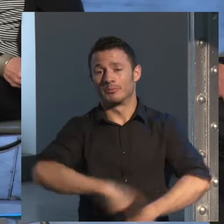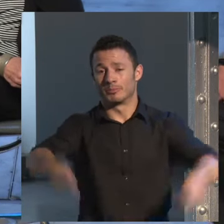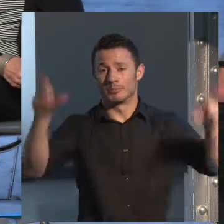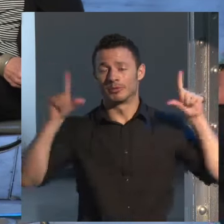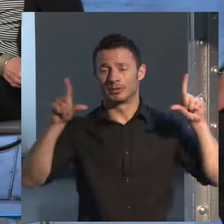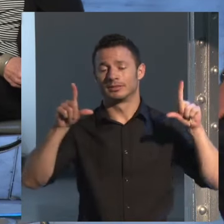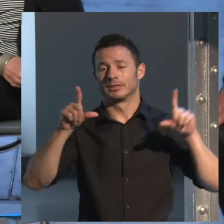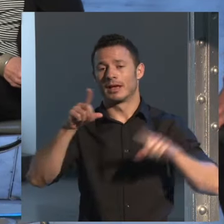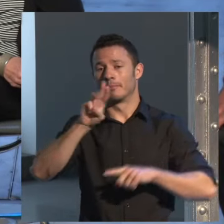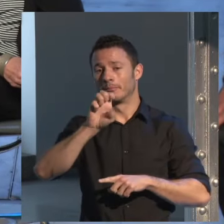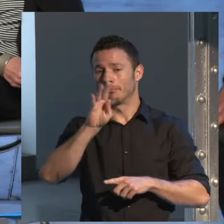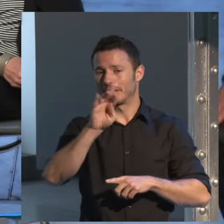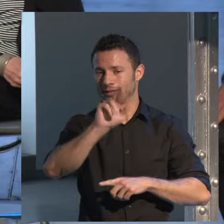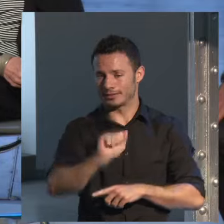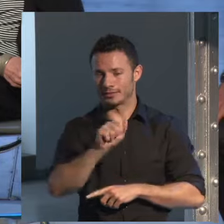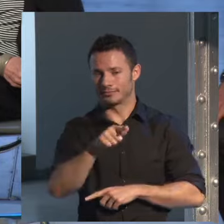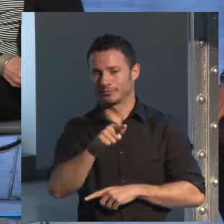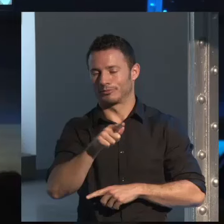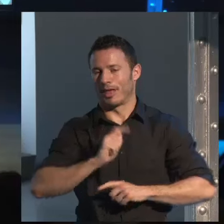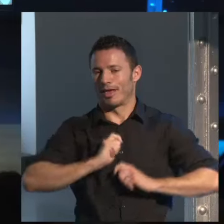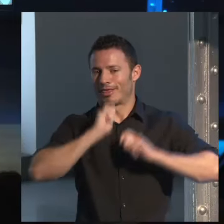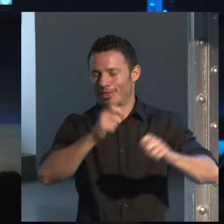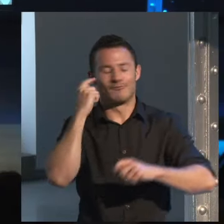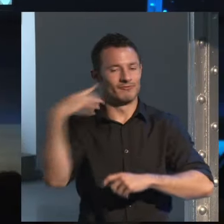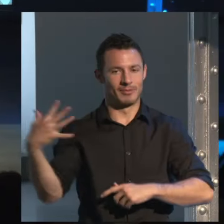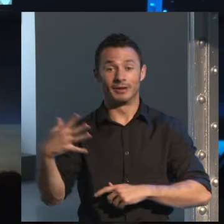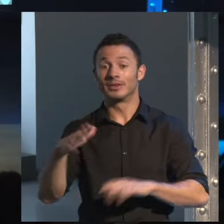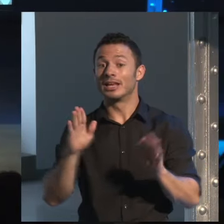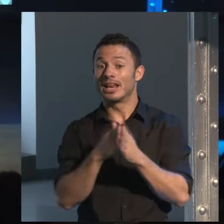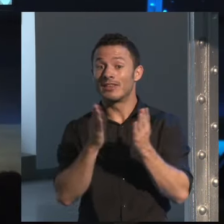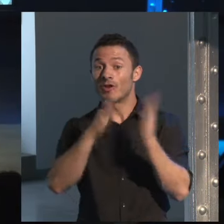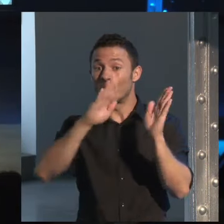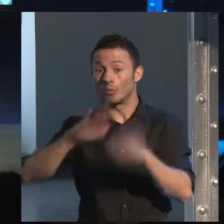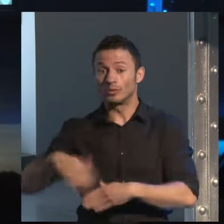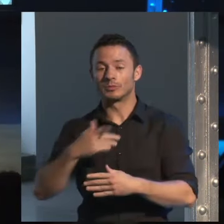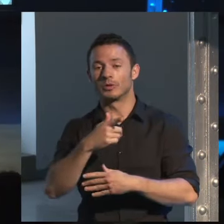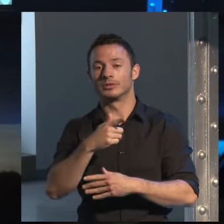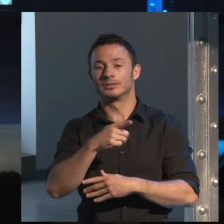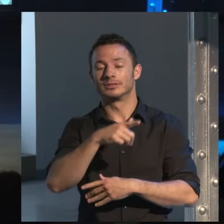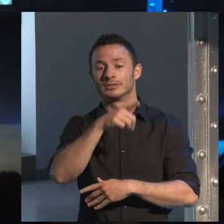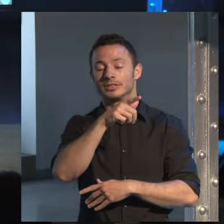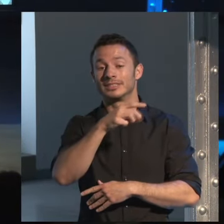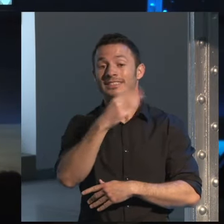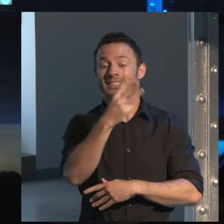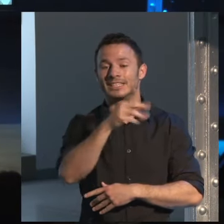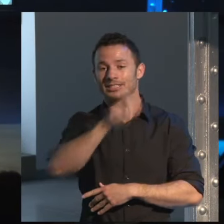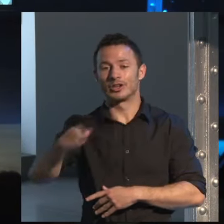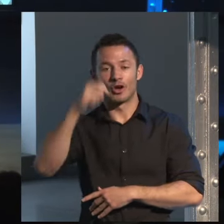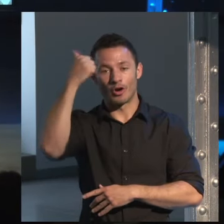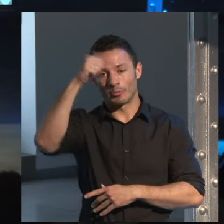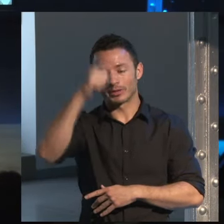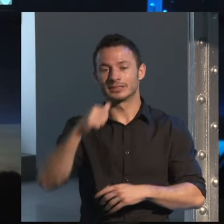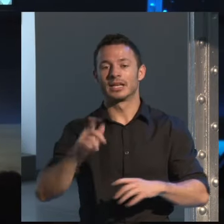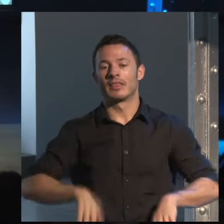género negro más importantes del mundo. Y su último libro, también lo sabrán seguramente todos ustedes, es Hombres desnudos, con el que acaba de ganar